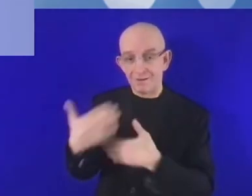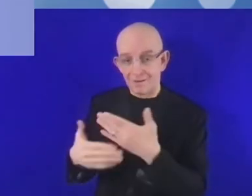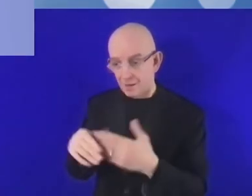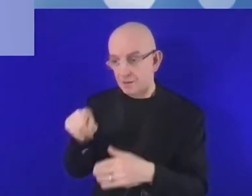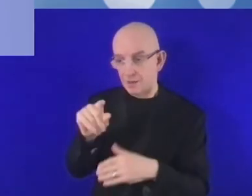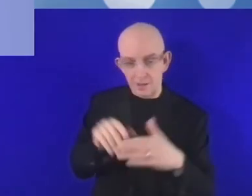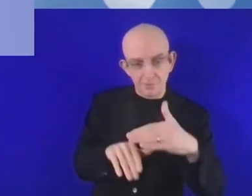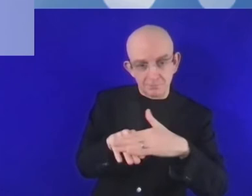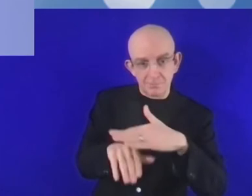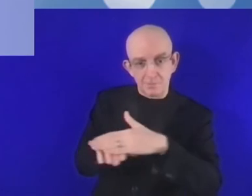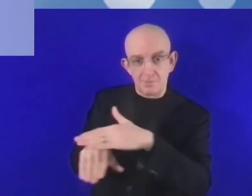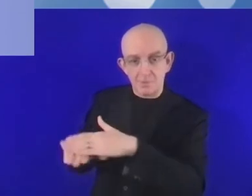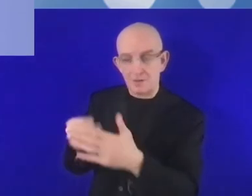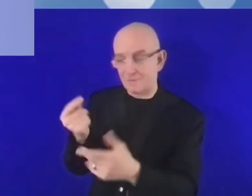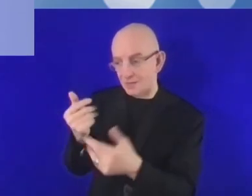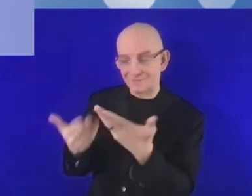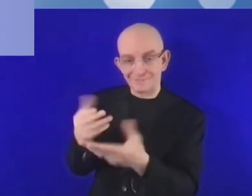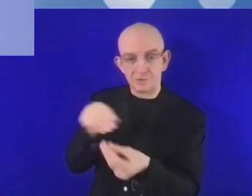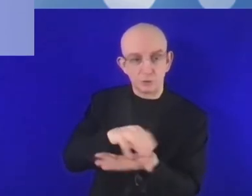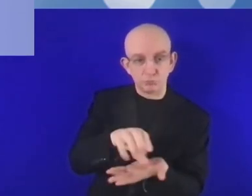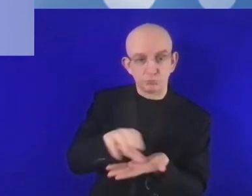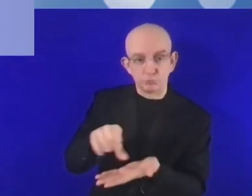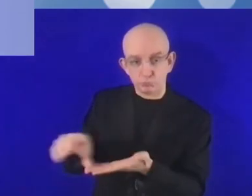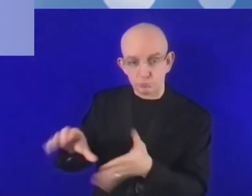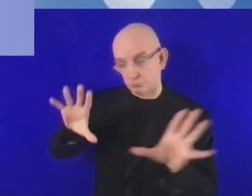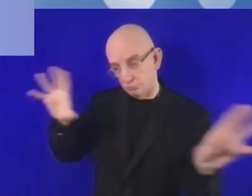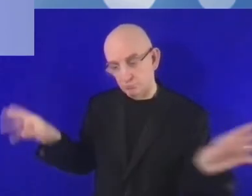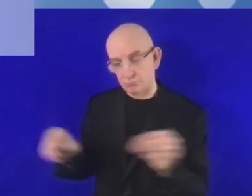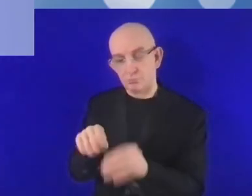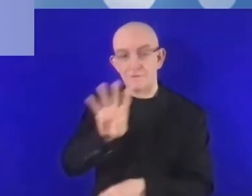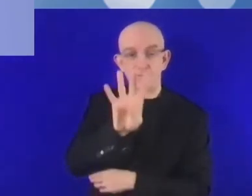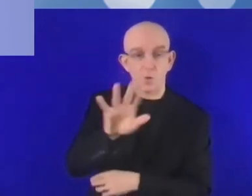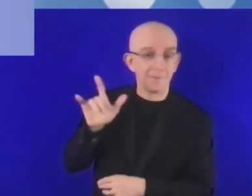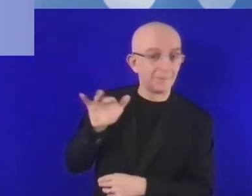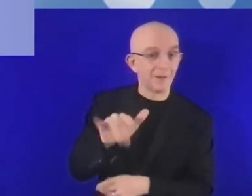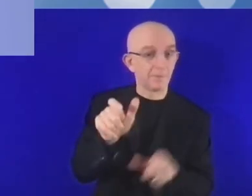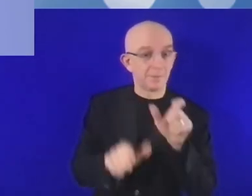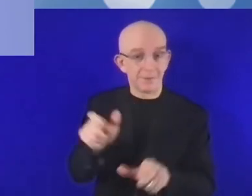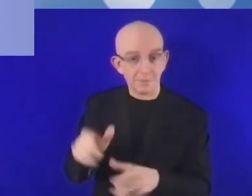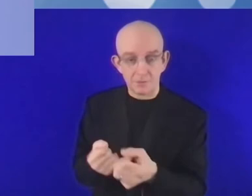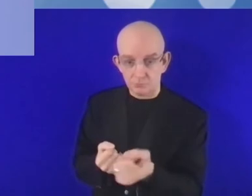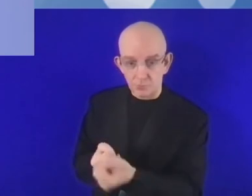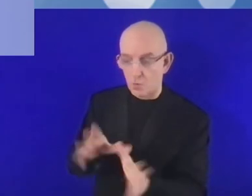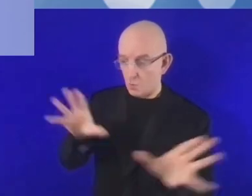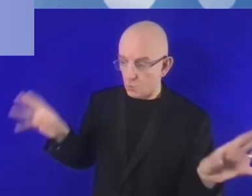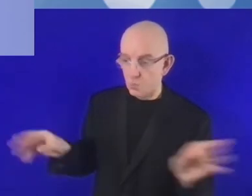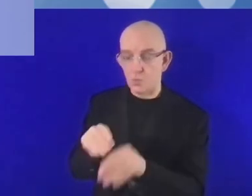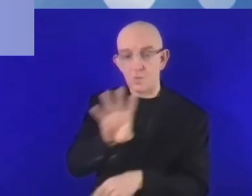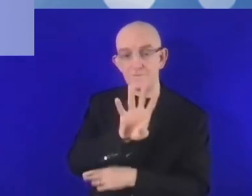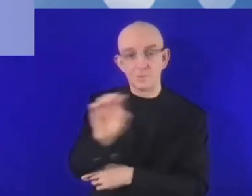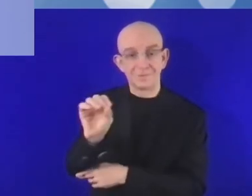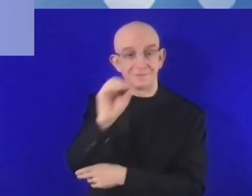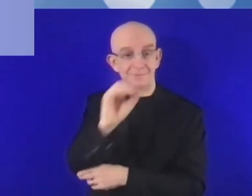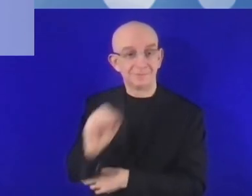Les ofrecimos el apoyo financiero que necesitaban. No se nos olvide de que es un